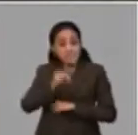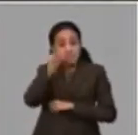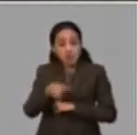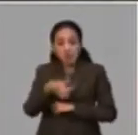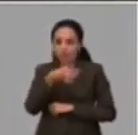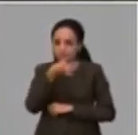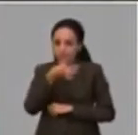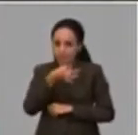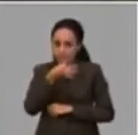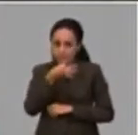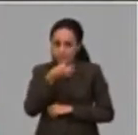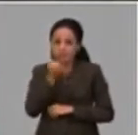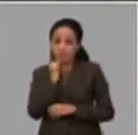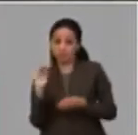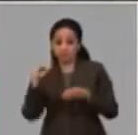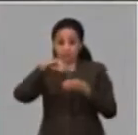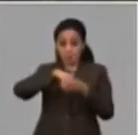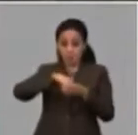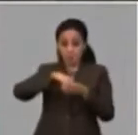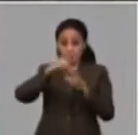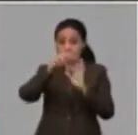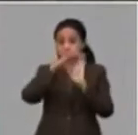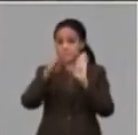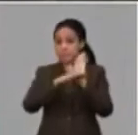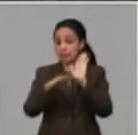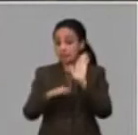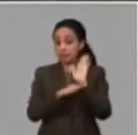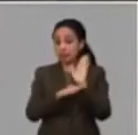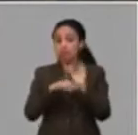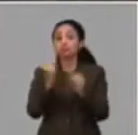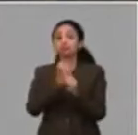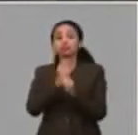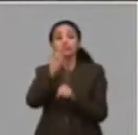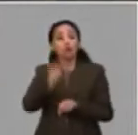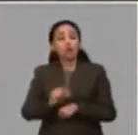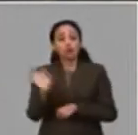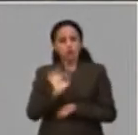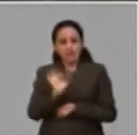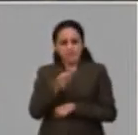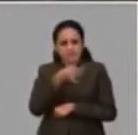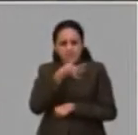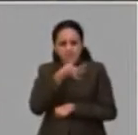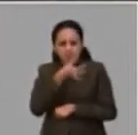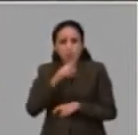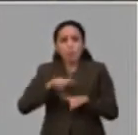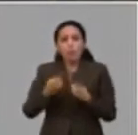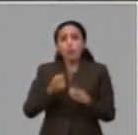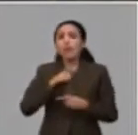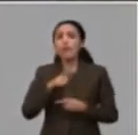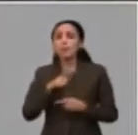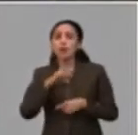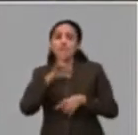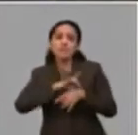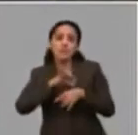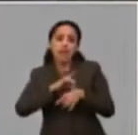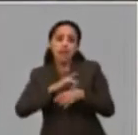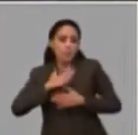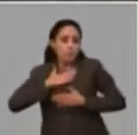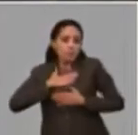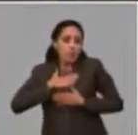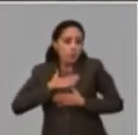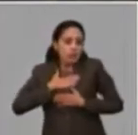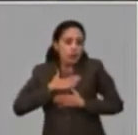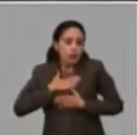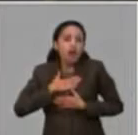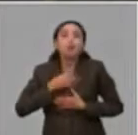Y también se incluyó en esta medida a aquellos trabajadores que sin llegar a ser adultos mayores por las patologías propias que tienen,